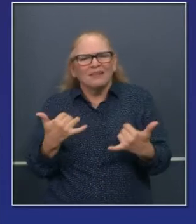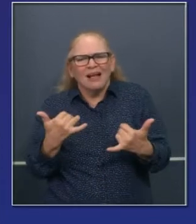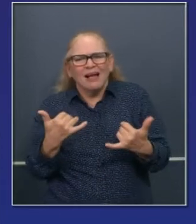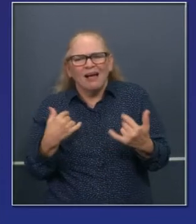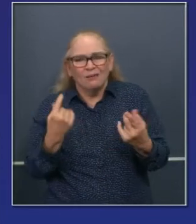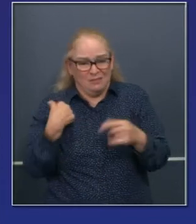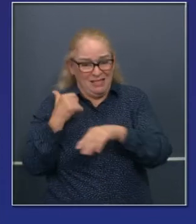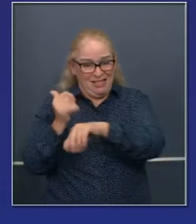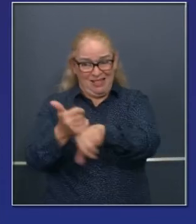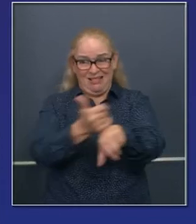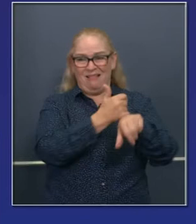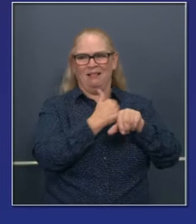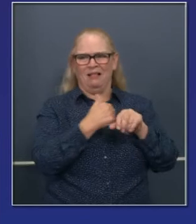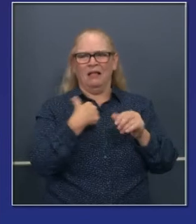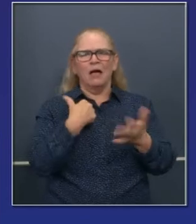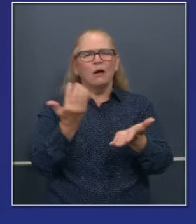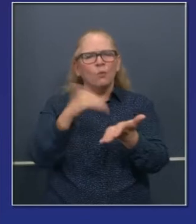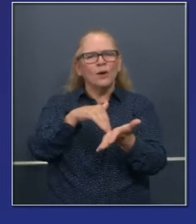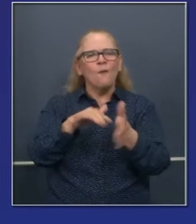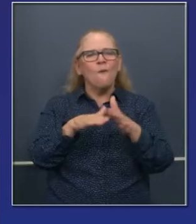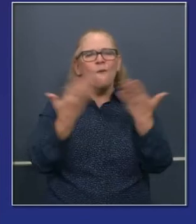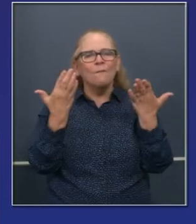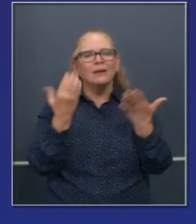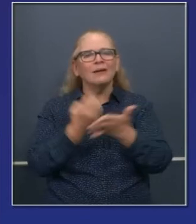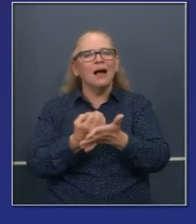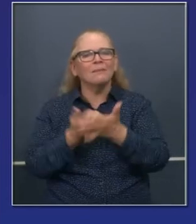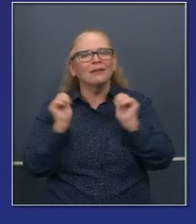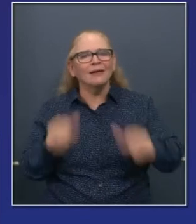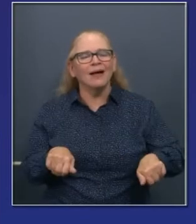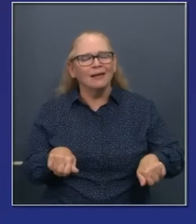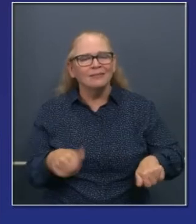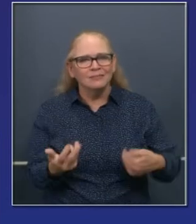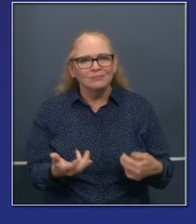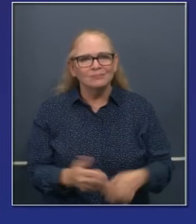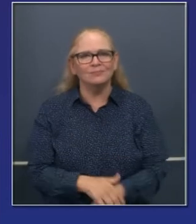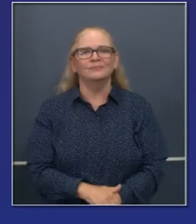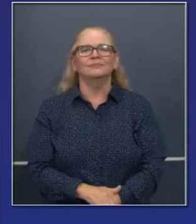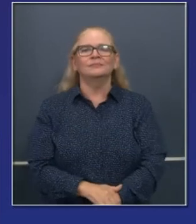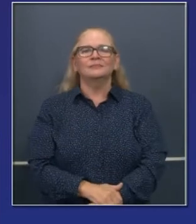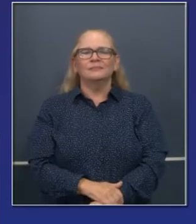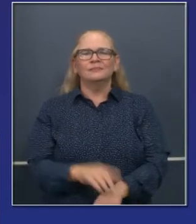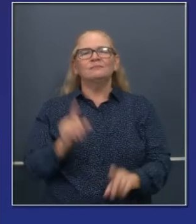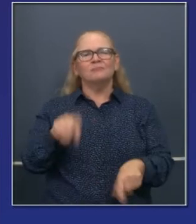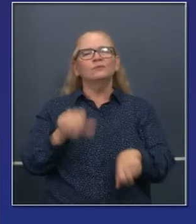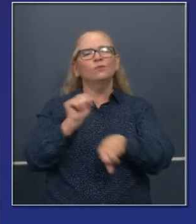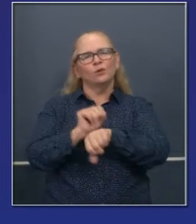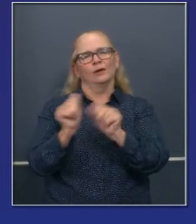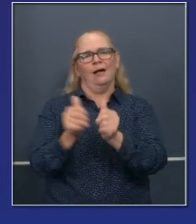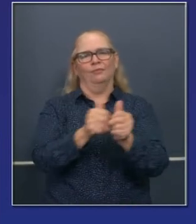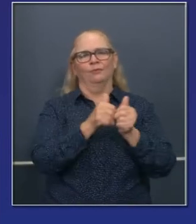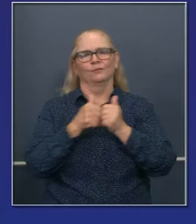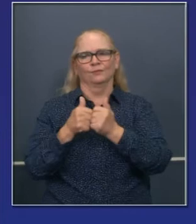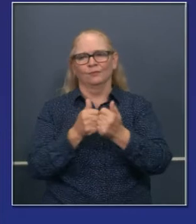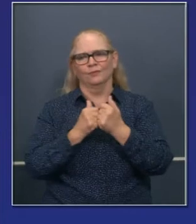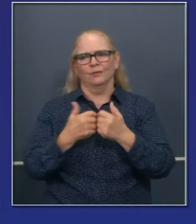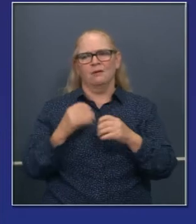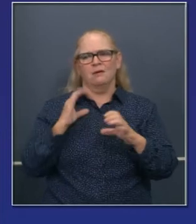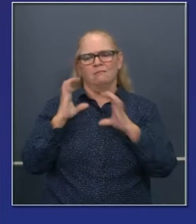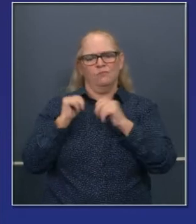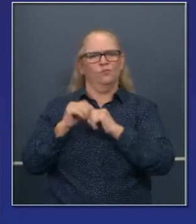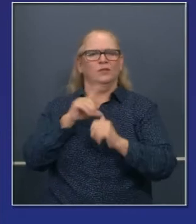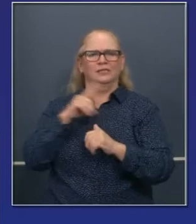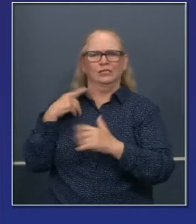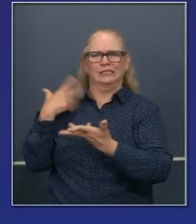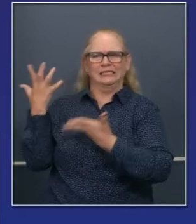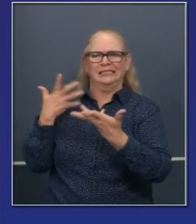para ayudar a proteger la economía y esos son todos, no solamente los trabajadores. Seguiremos entonces trabajando muy de cerca con la legislatura. Mencioné los